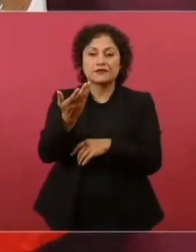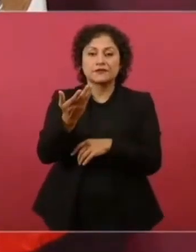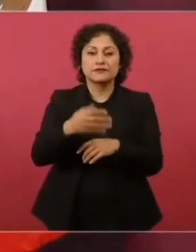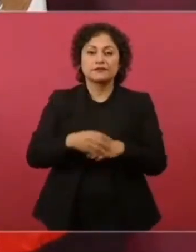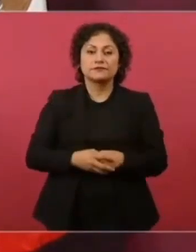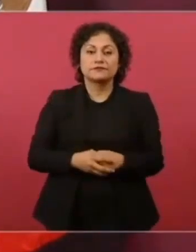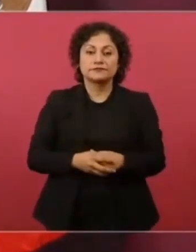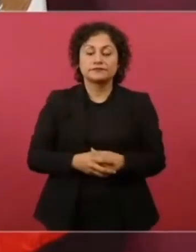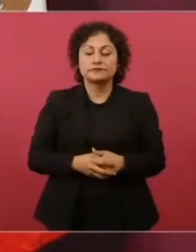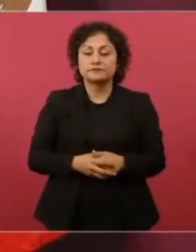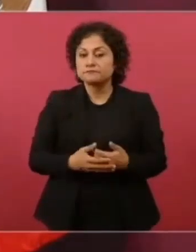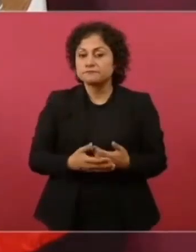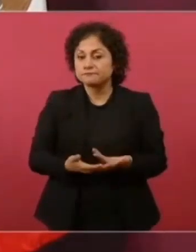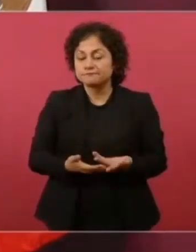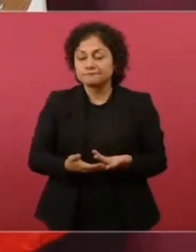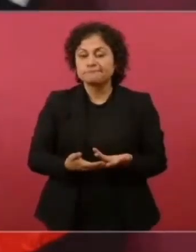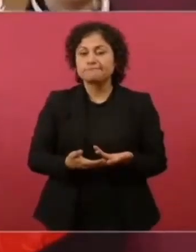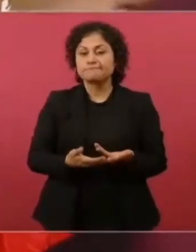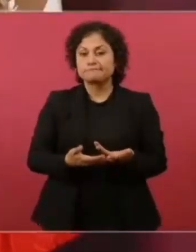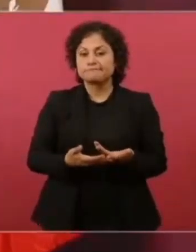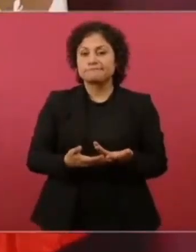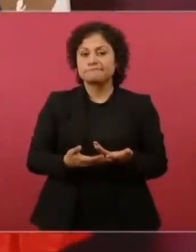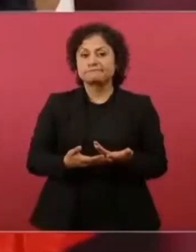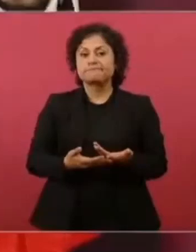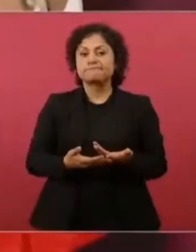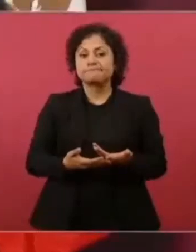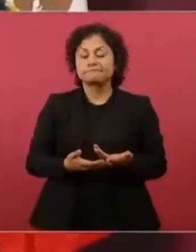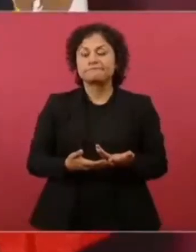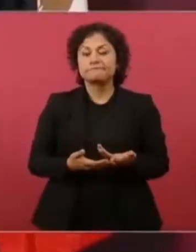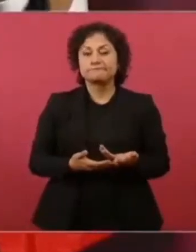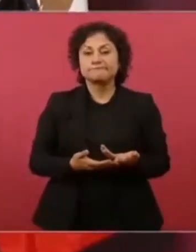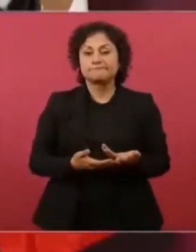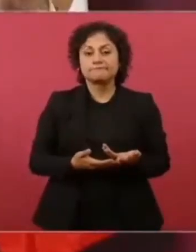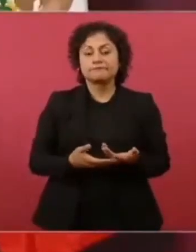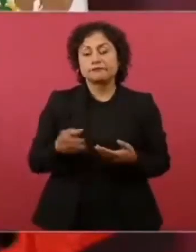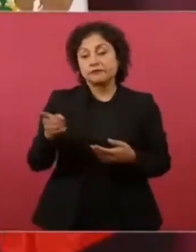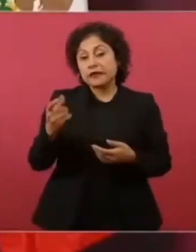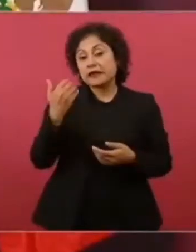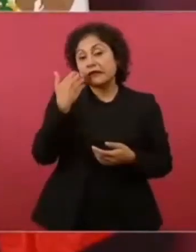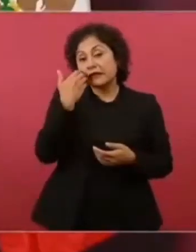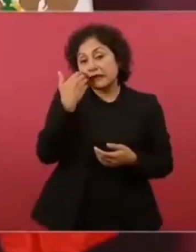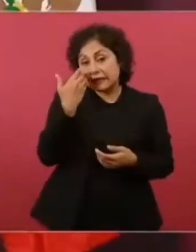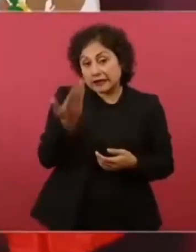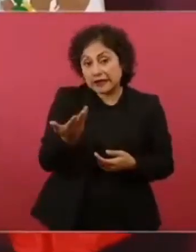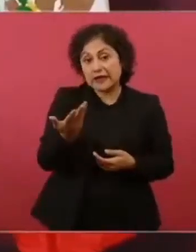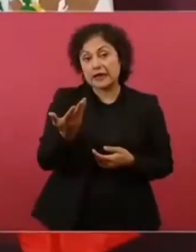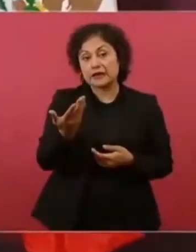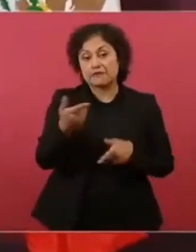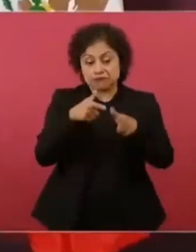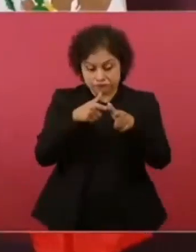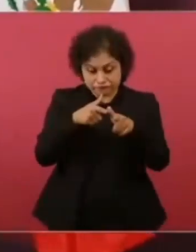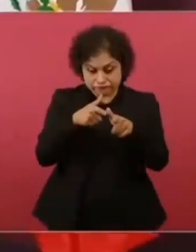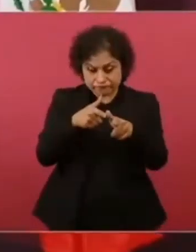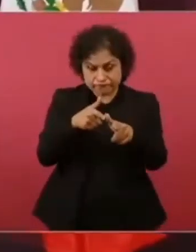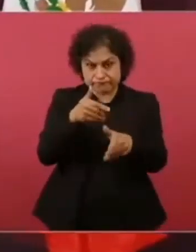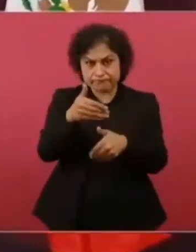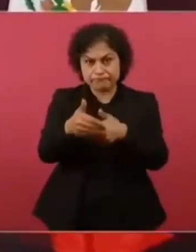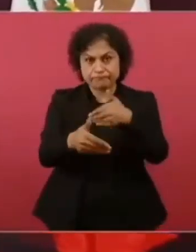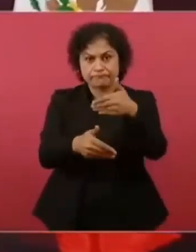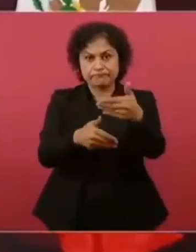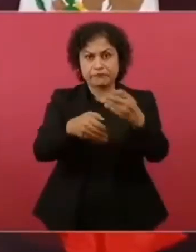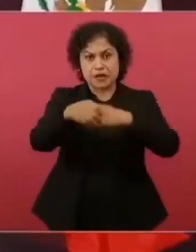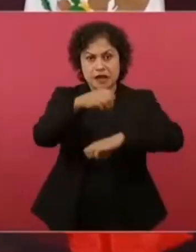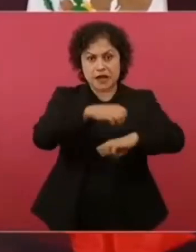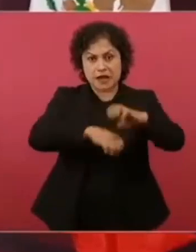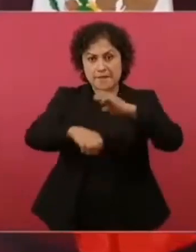que se mantuviesen sus empresas, que